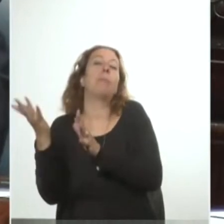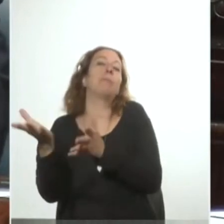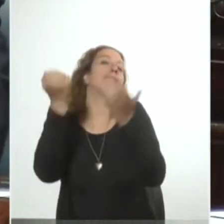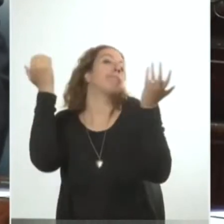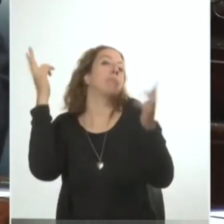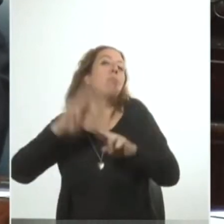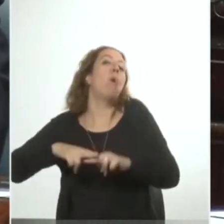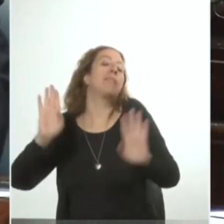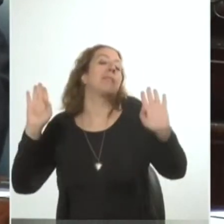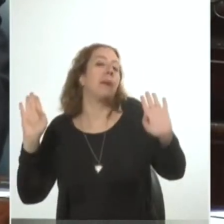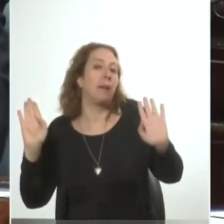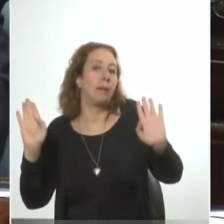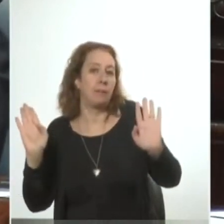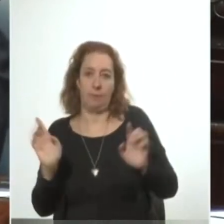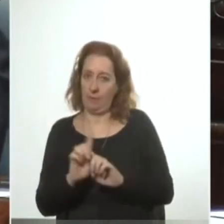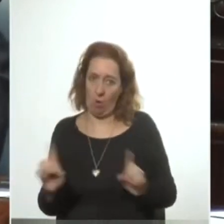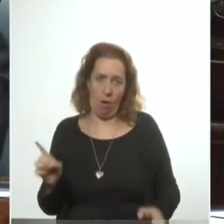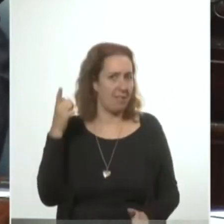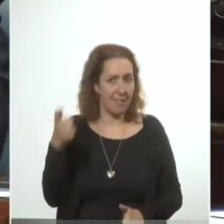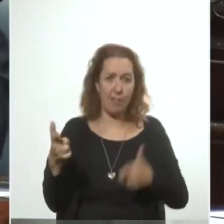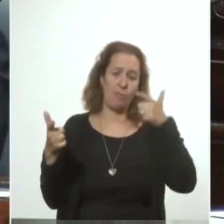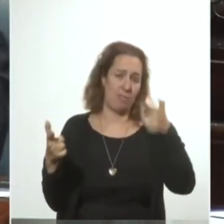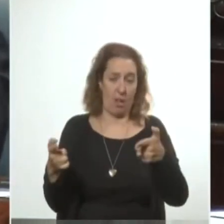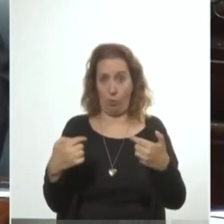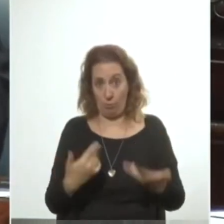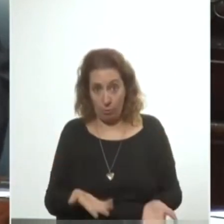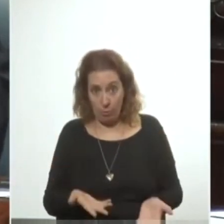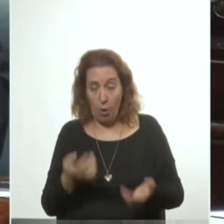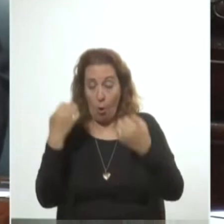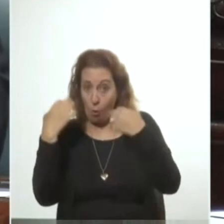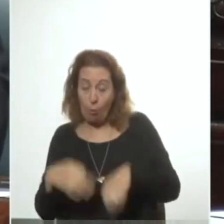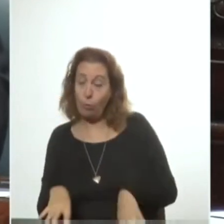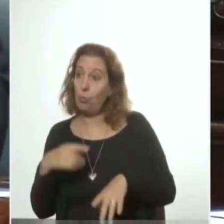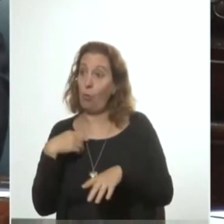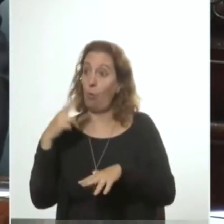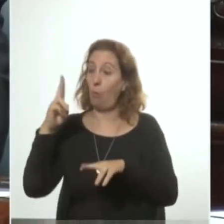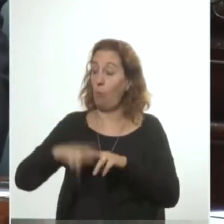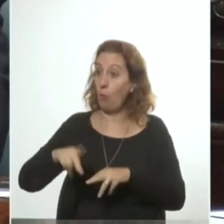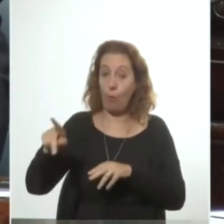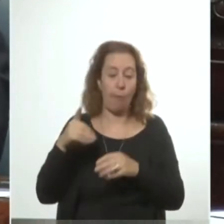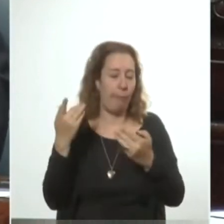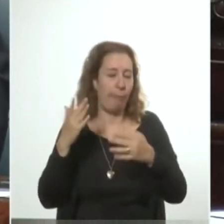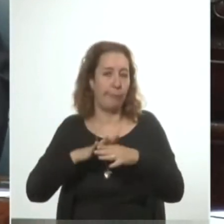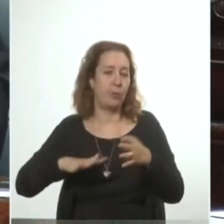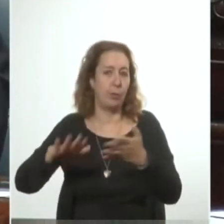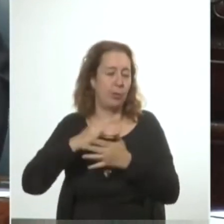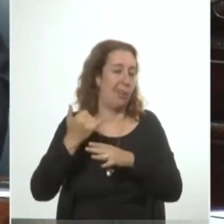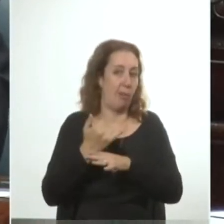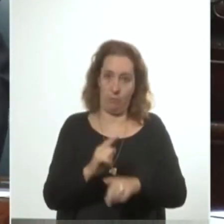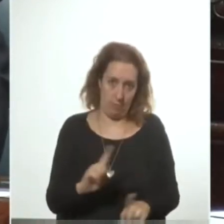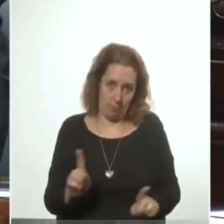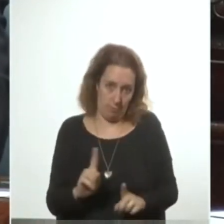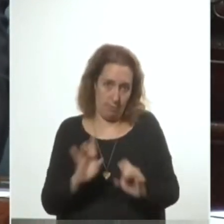¿Qué es eso de que se encontró la muerte? ¿Pasábamos justo por ahí y tuvimos la mala suerte de encontrarla? No, hablemos claro.